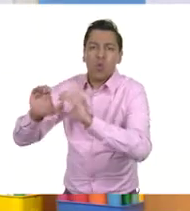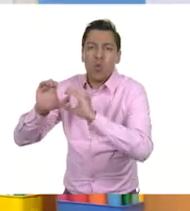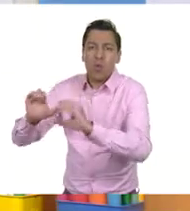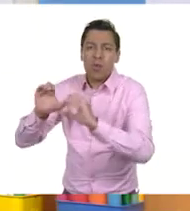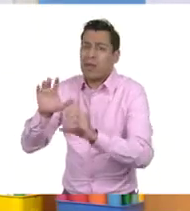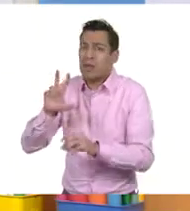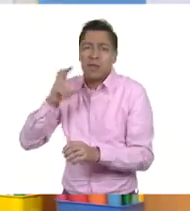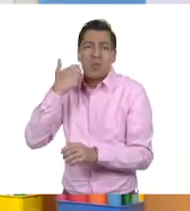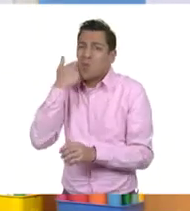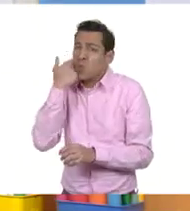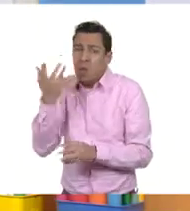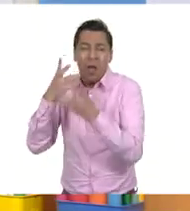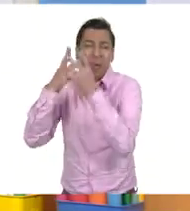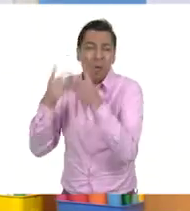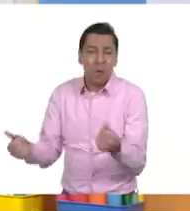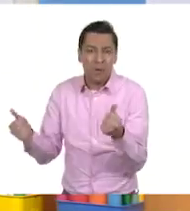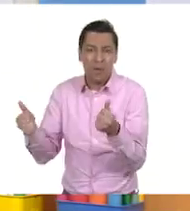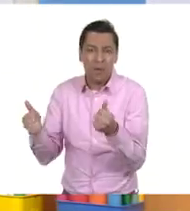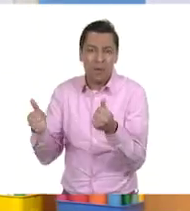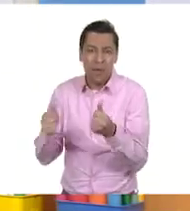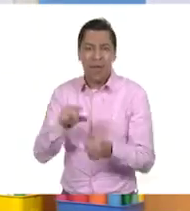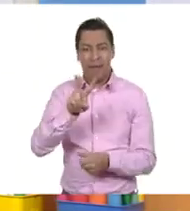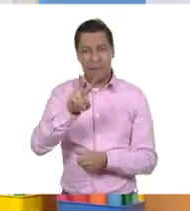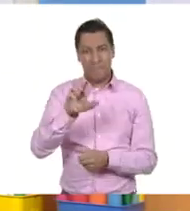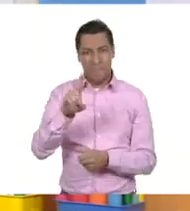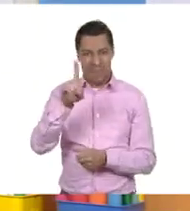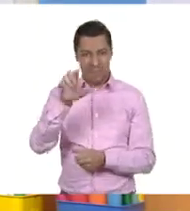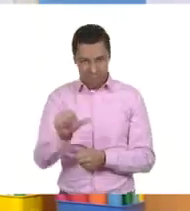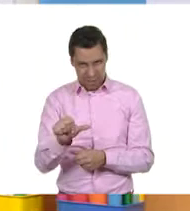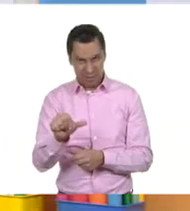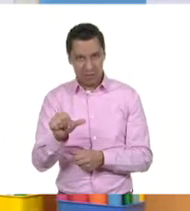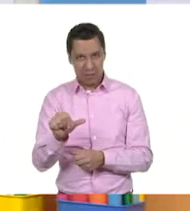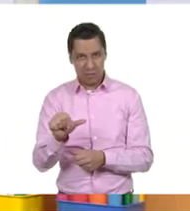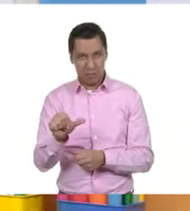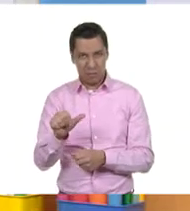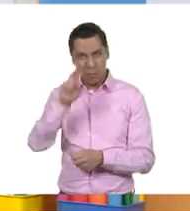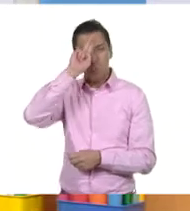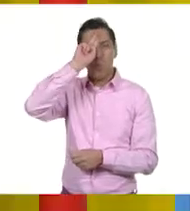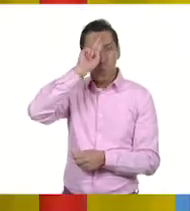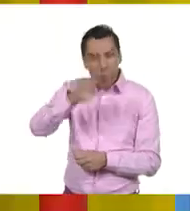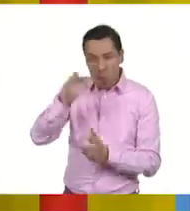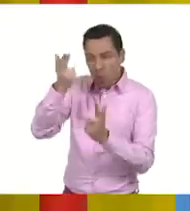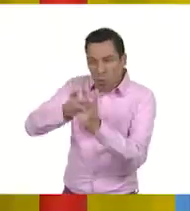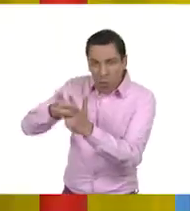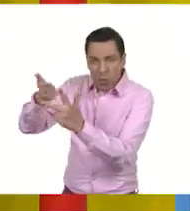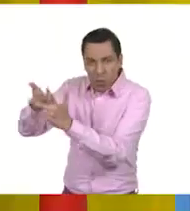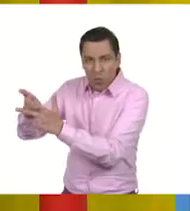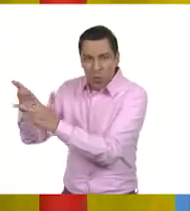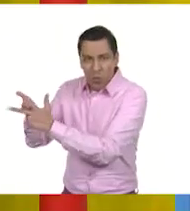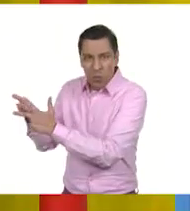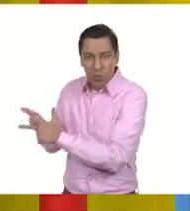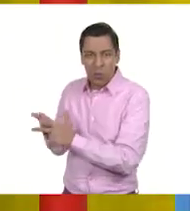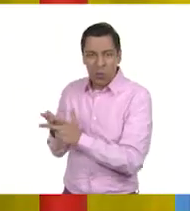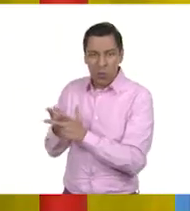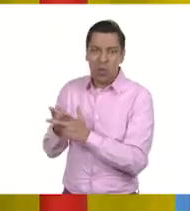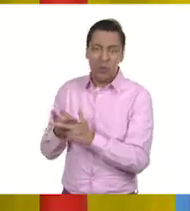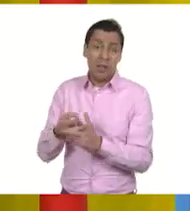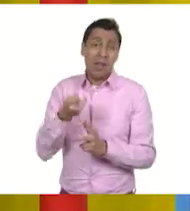queda prohibido tener la caza o pesca de tal especie. Entonces, cuando en un lugar hay veda es porque no pueden tomar